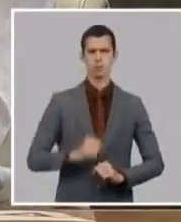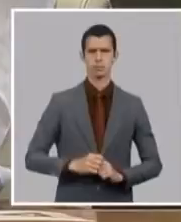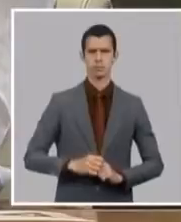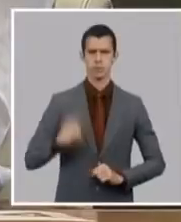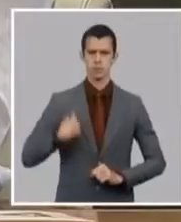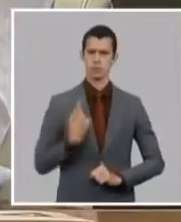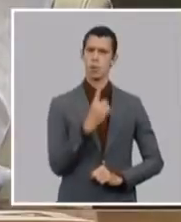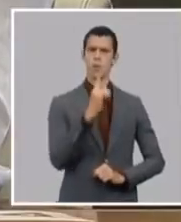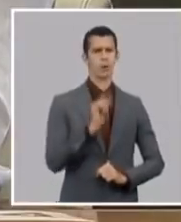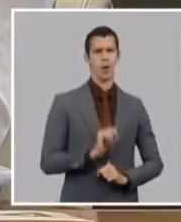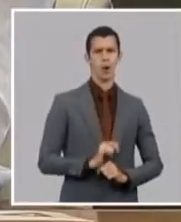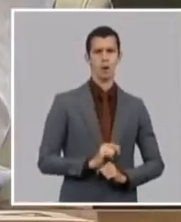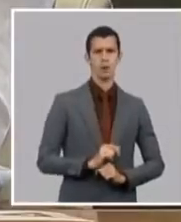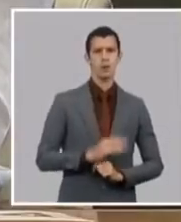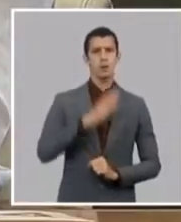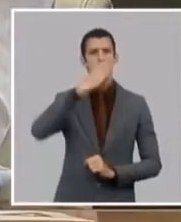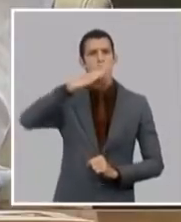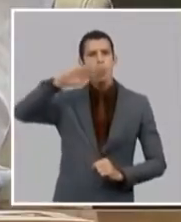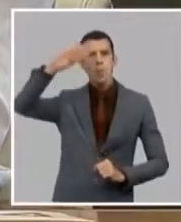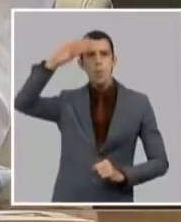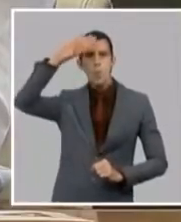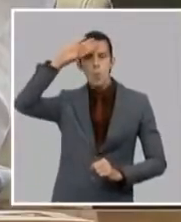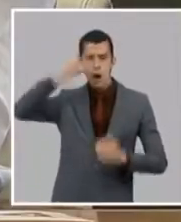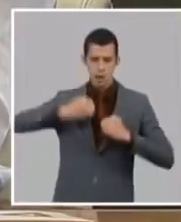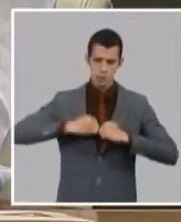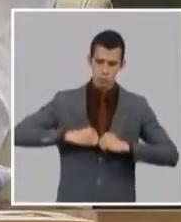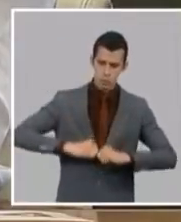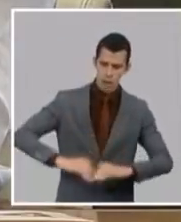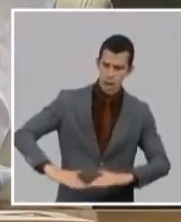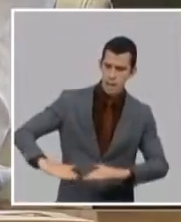los revolucionarios entonces ¿cómo se puede construir con tanta perversidad